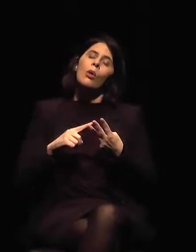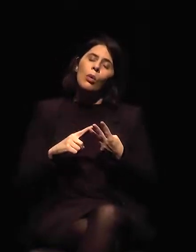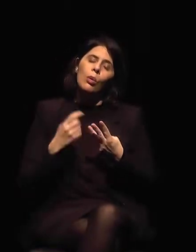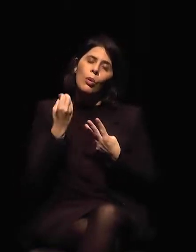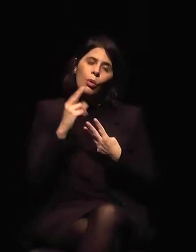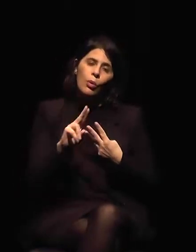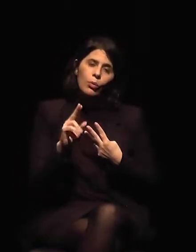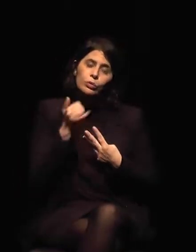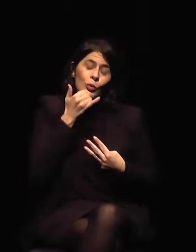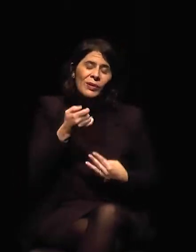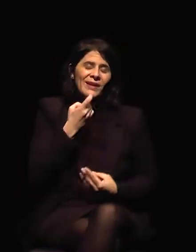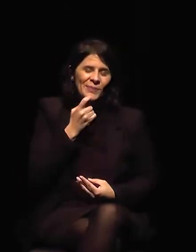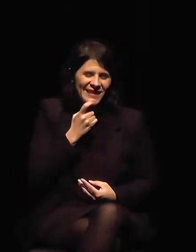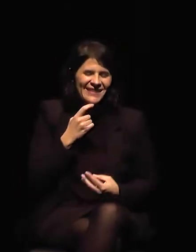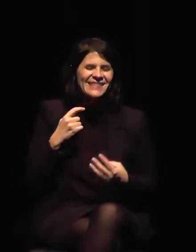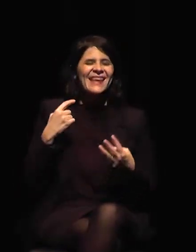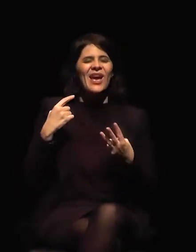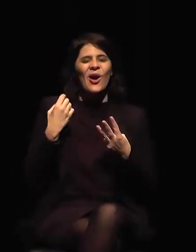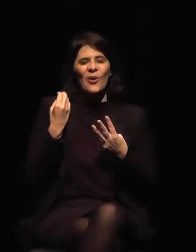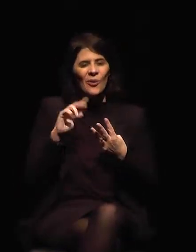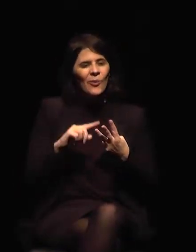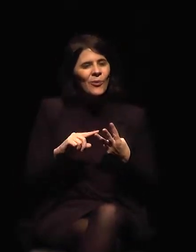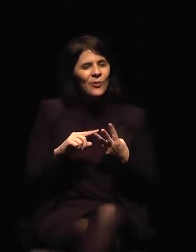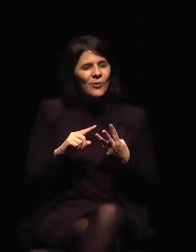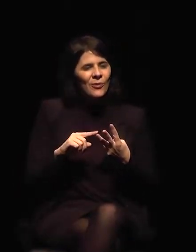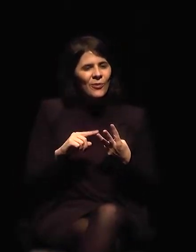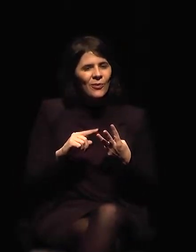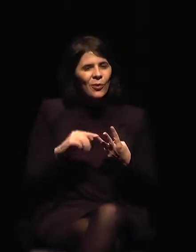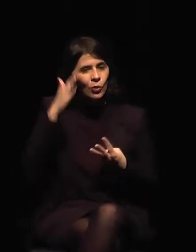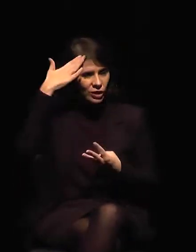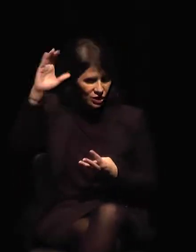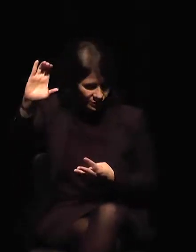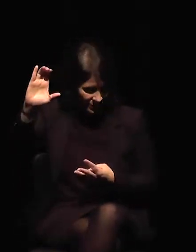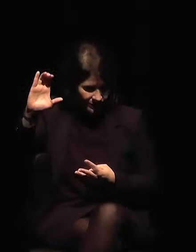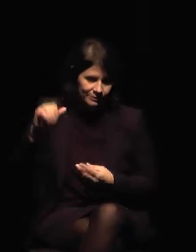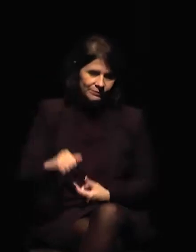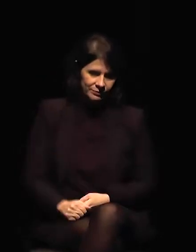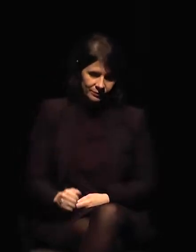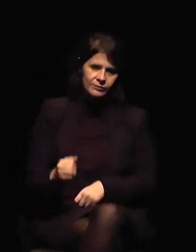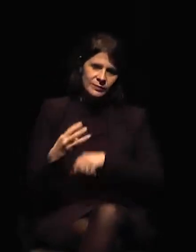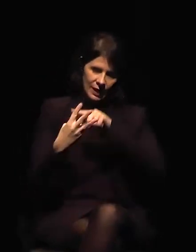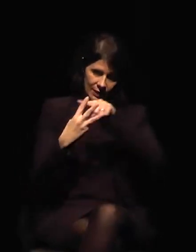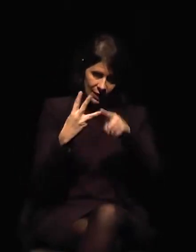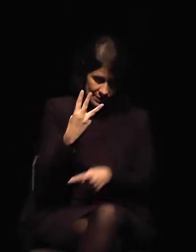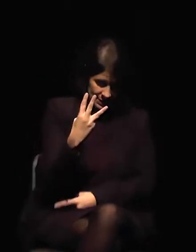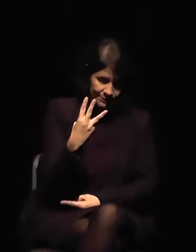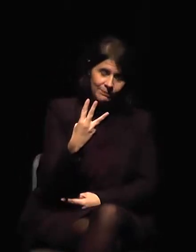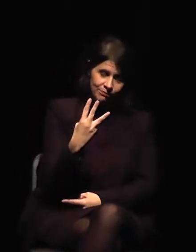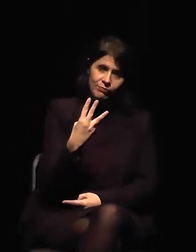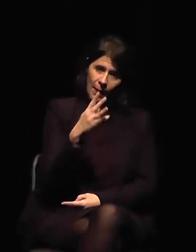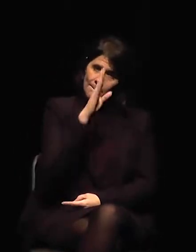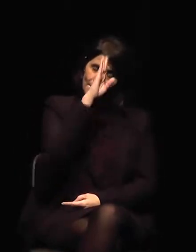Ahora solo lo hacemos por los tres puntos. Por eso les digo, eso